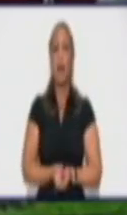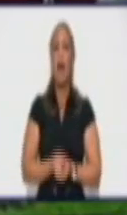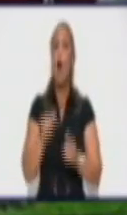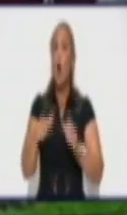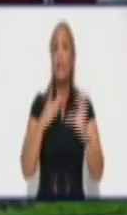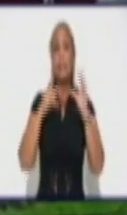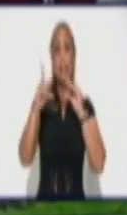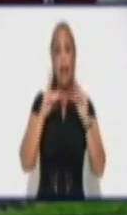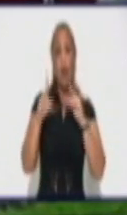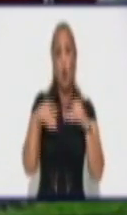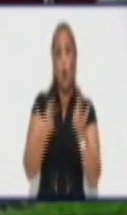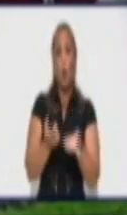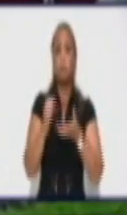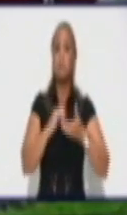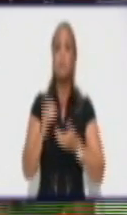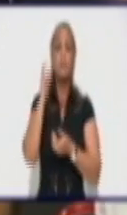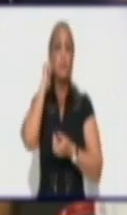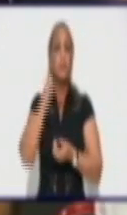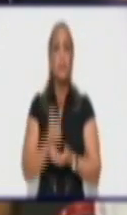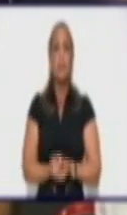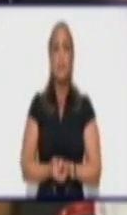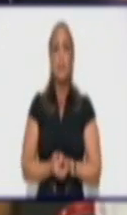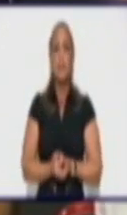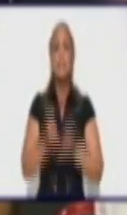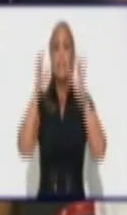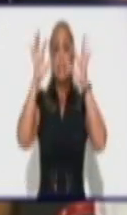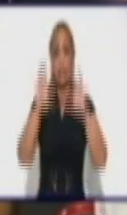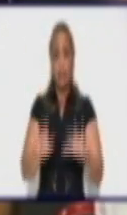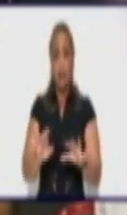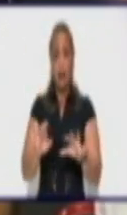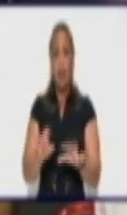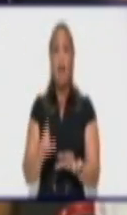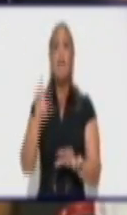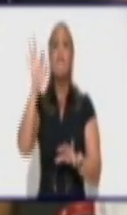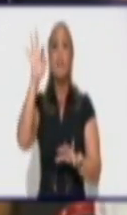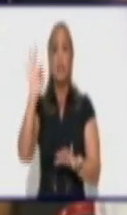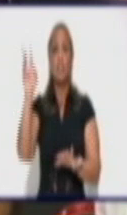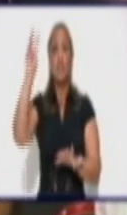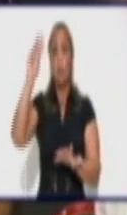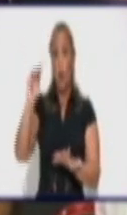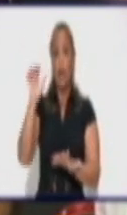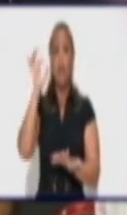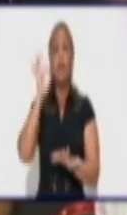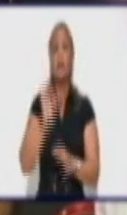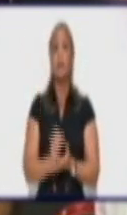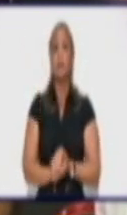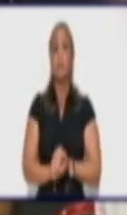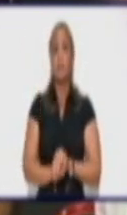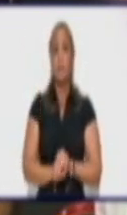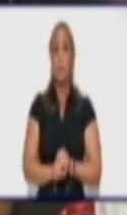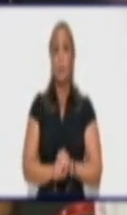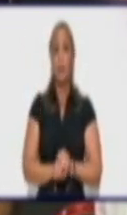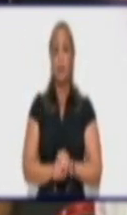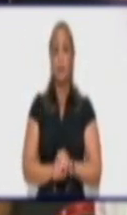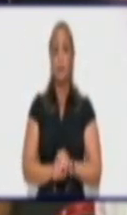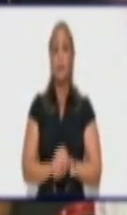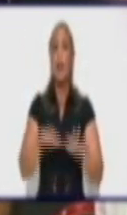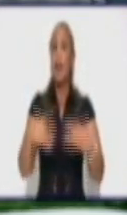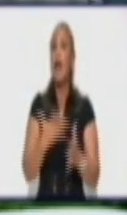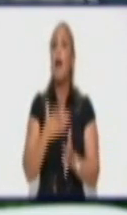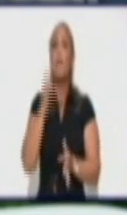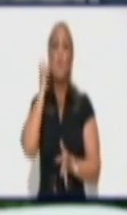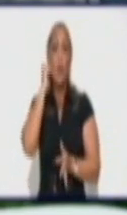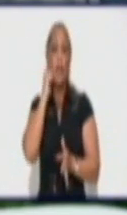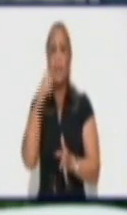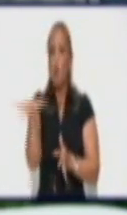Con María Elena Echavarría Carralero, secretaria de la Federación de Mujeres Cubanas en nuestro territorio. La mujer también salió